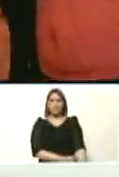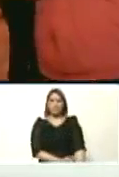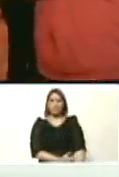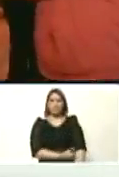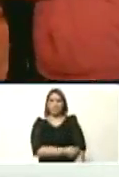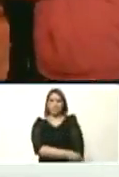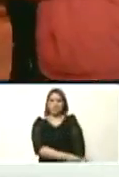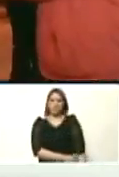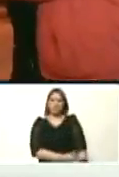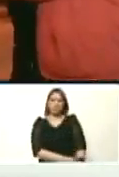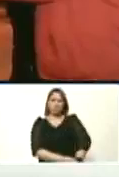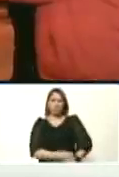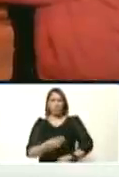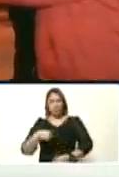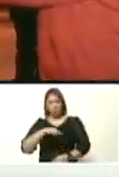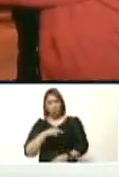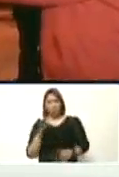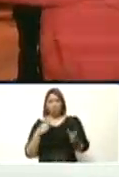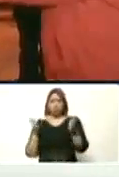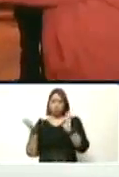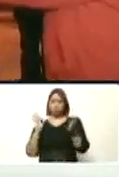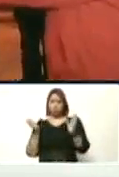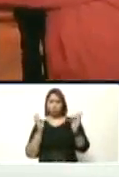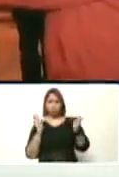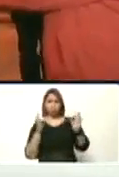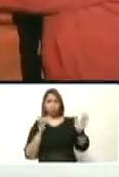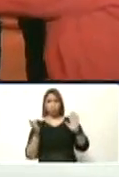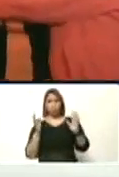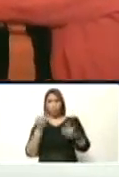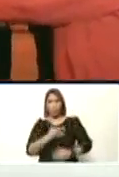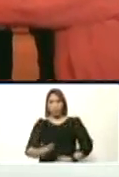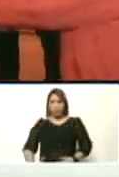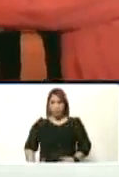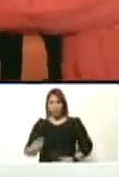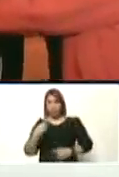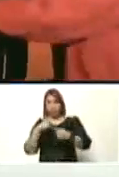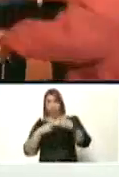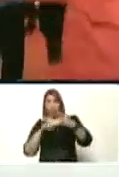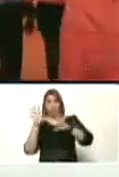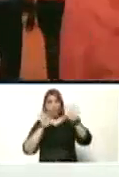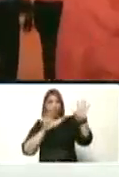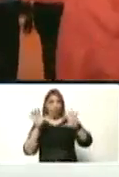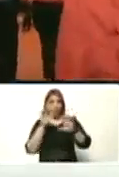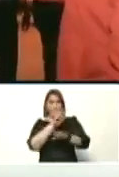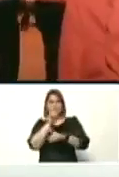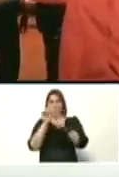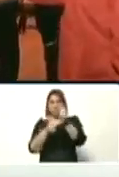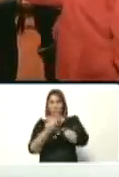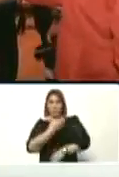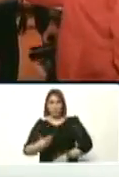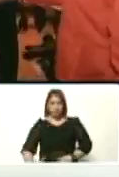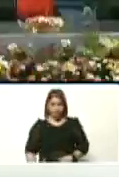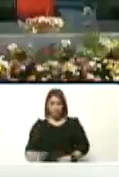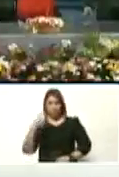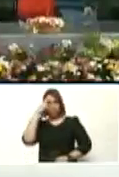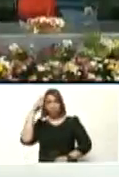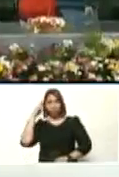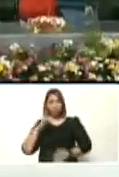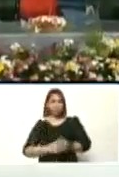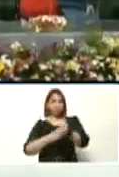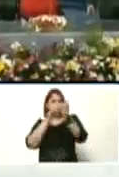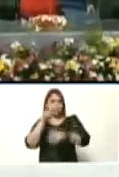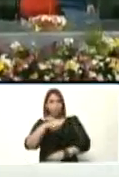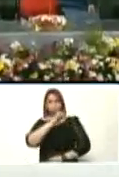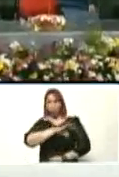compartiendo con presidentes de otros países vicepresidentes, cancilleres líderes